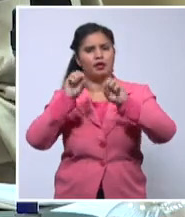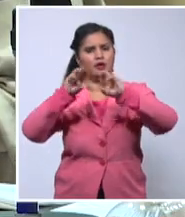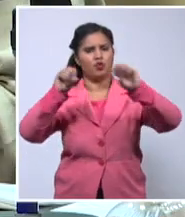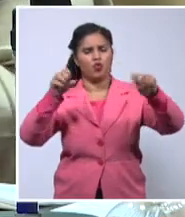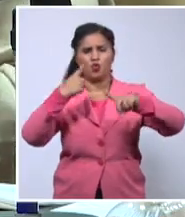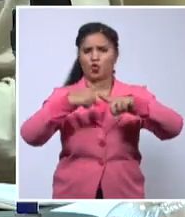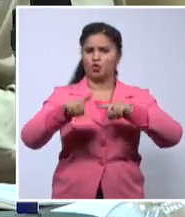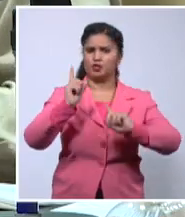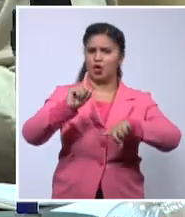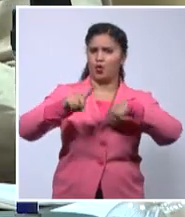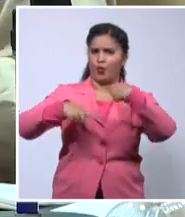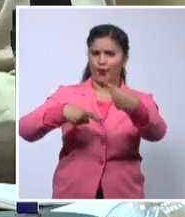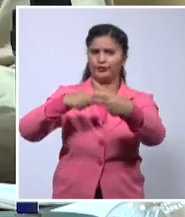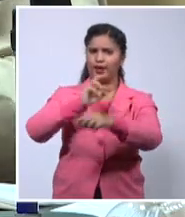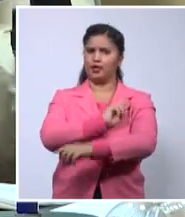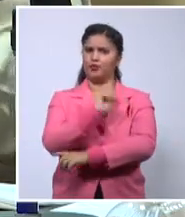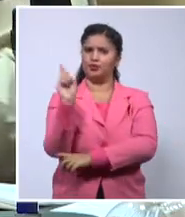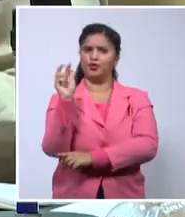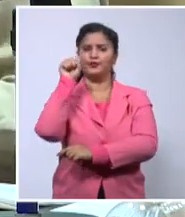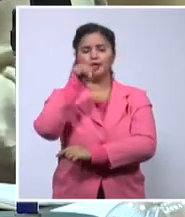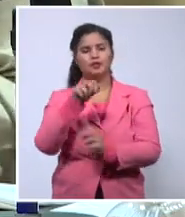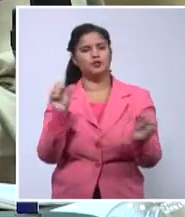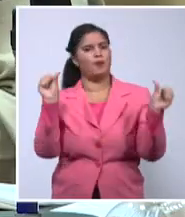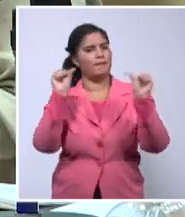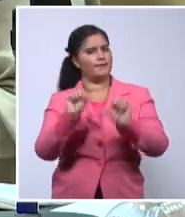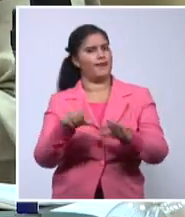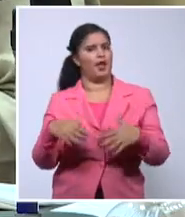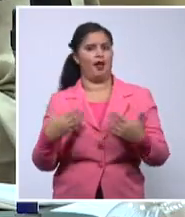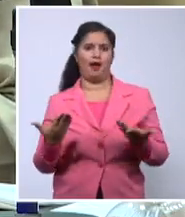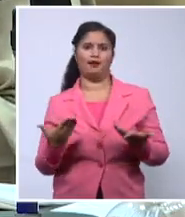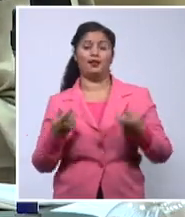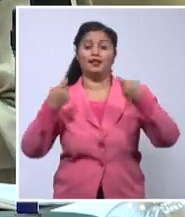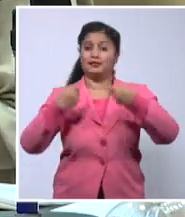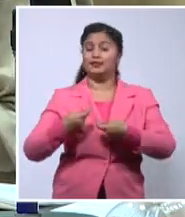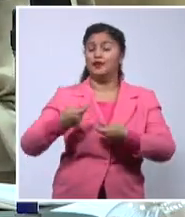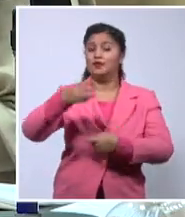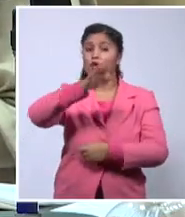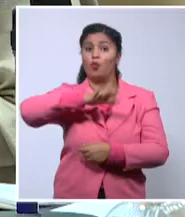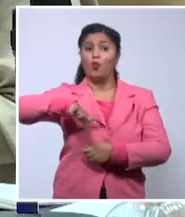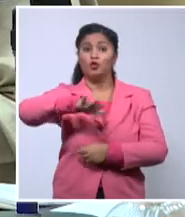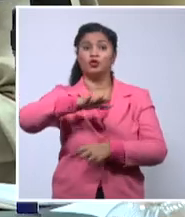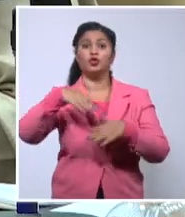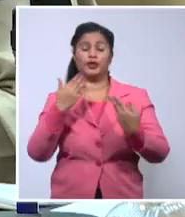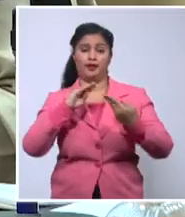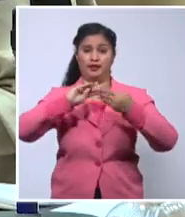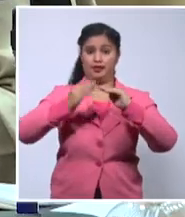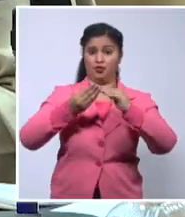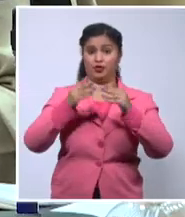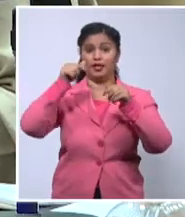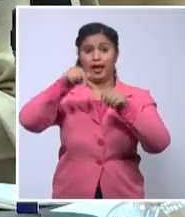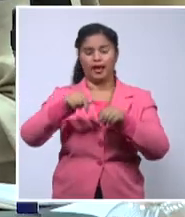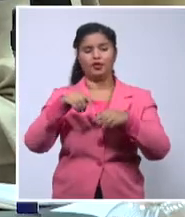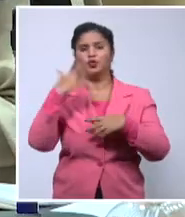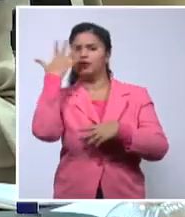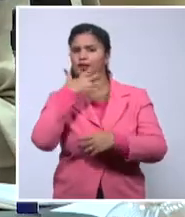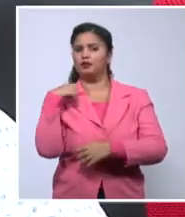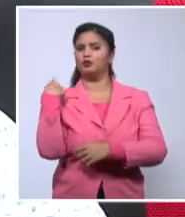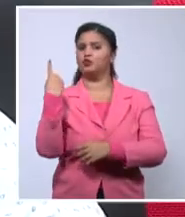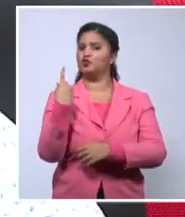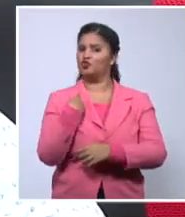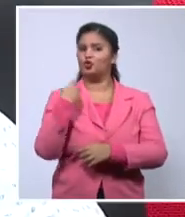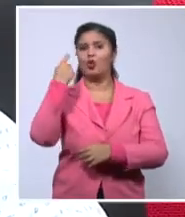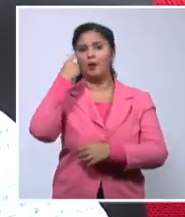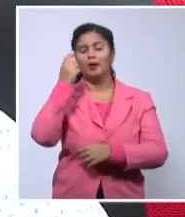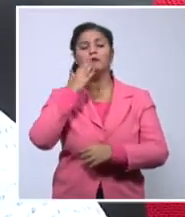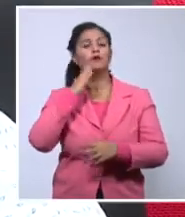Y tenemos que ser capaces de generar espacios de participación para discutir estas cosas entre nosotros y resolverlas